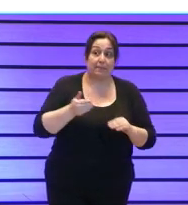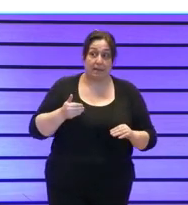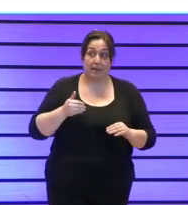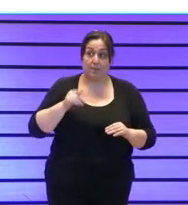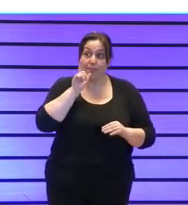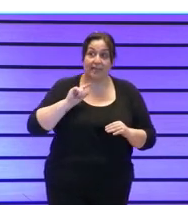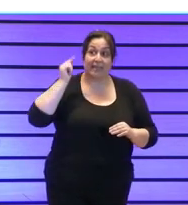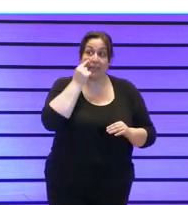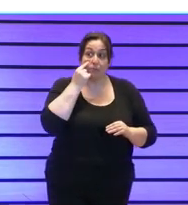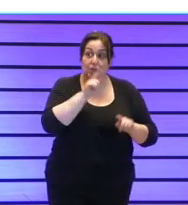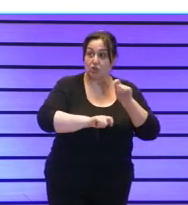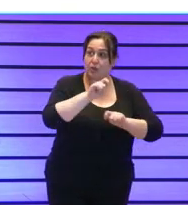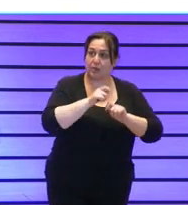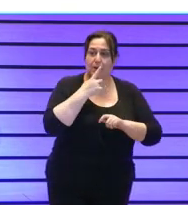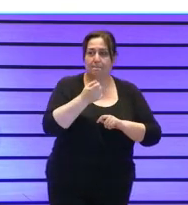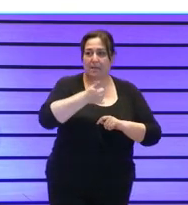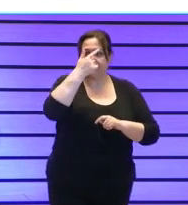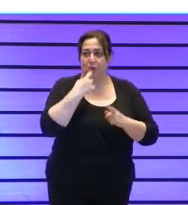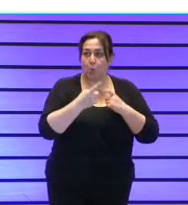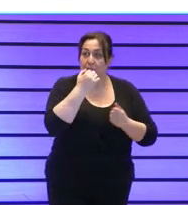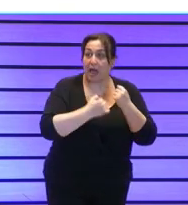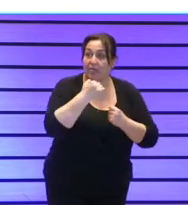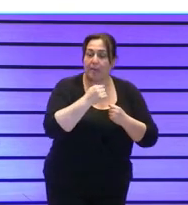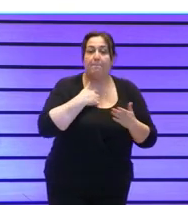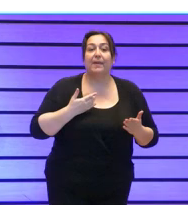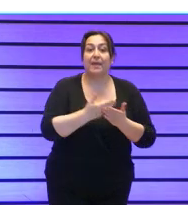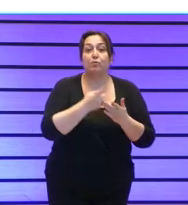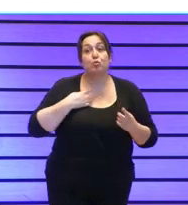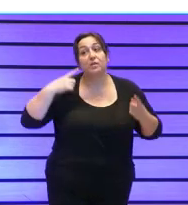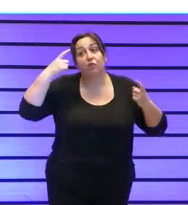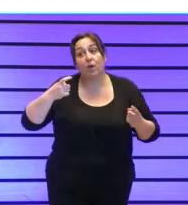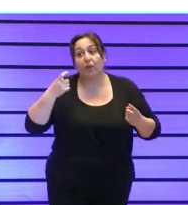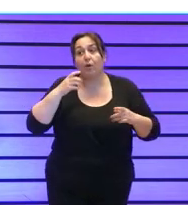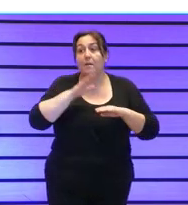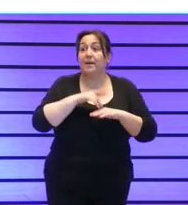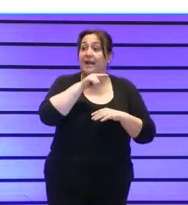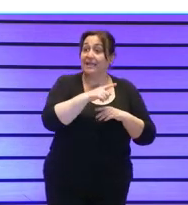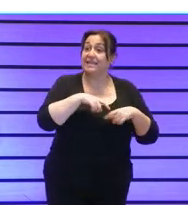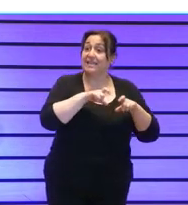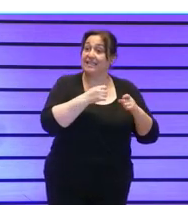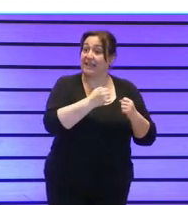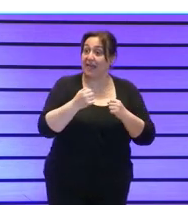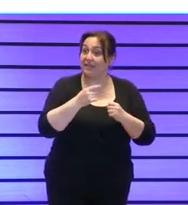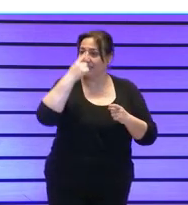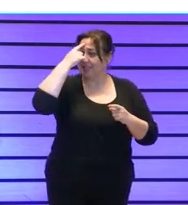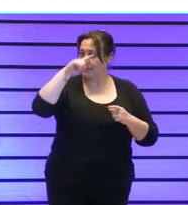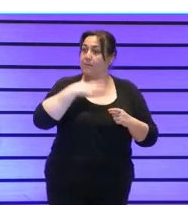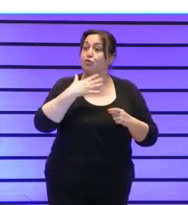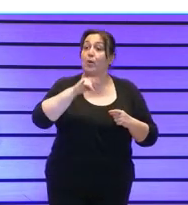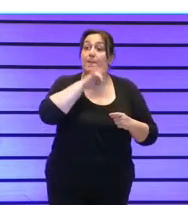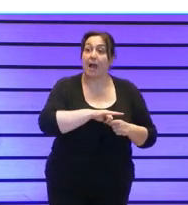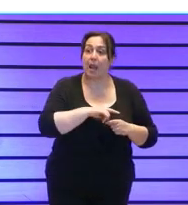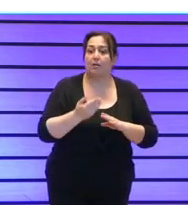entidades que estaban en mayor dificultad económica y pedíamos un esfuerzo para que aquellas entidades que sabíamos que podían ir mal